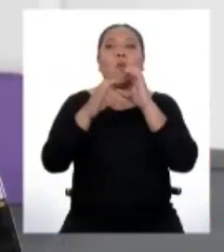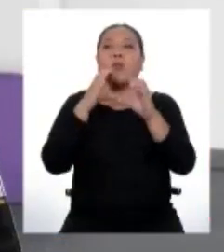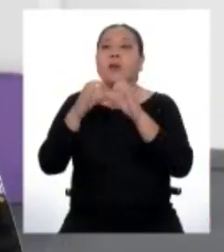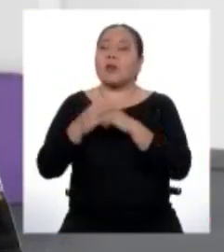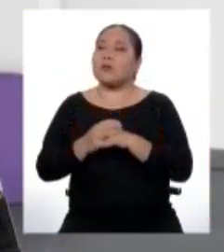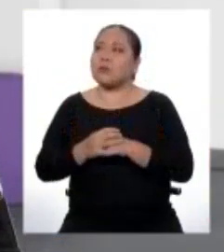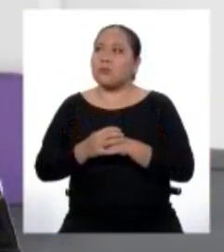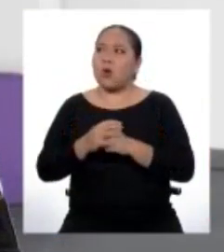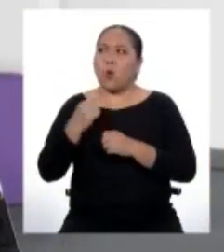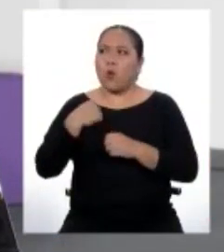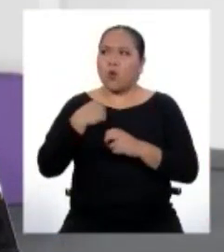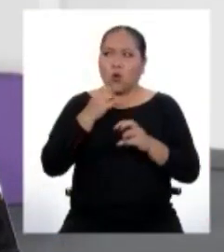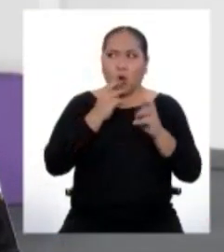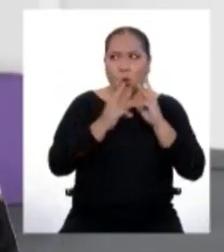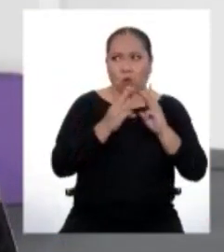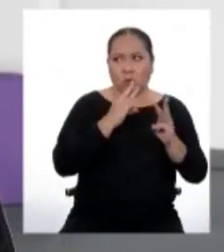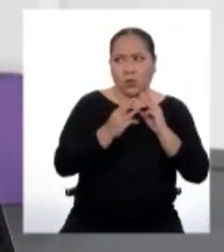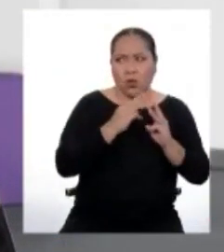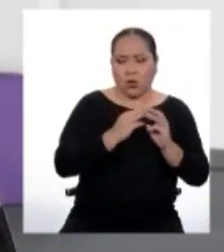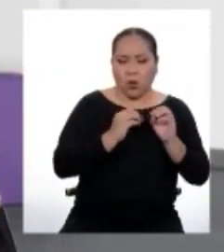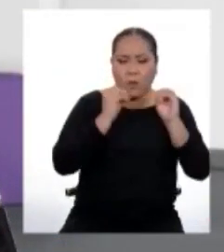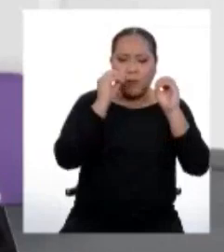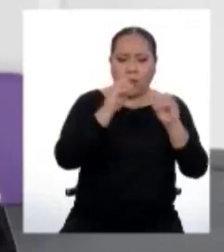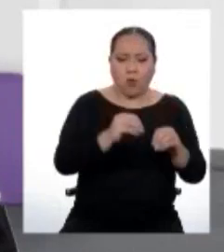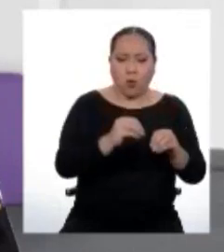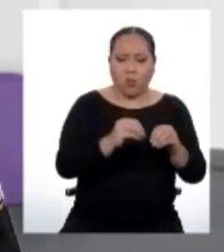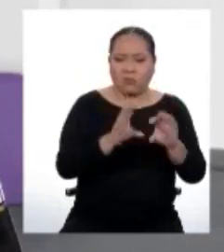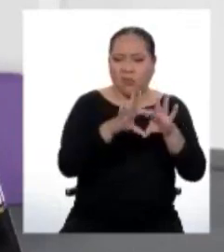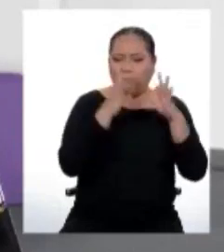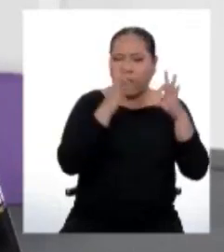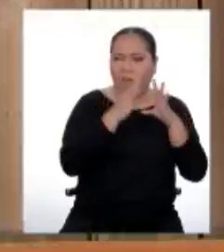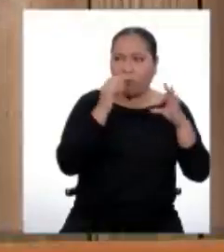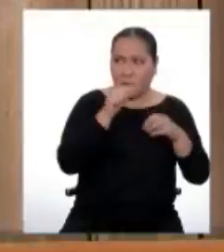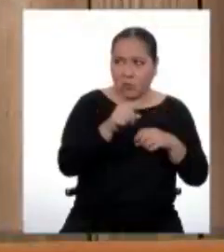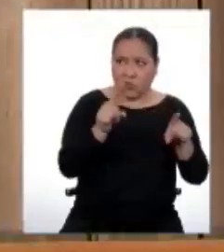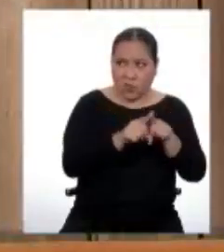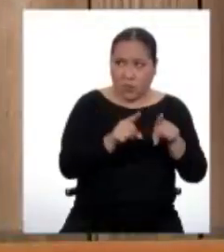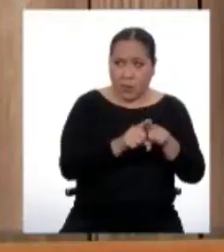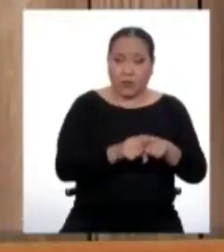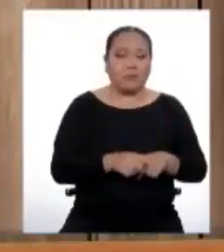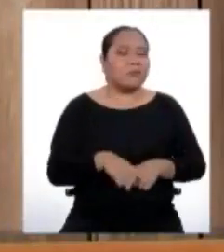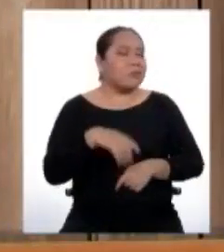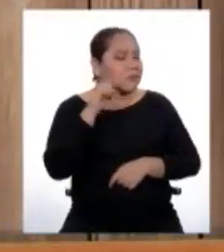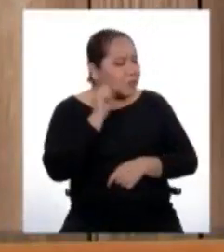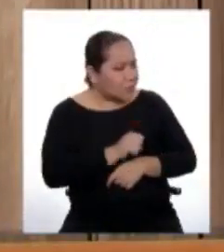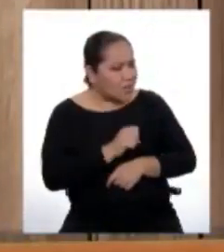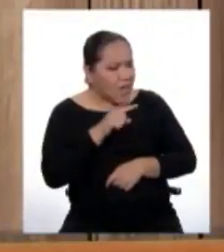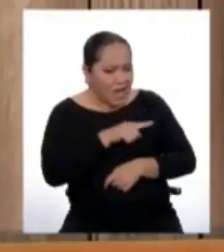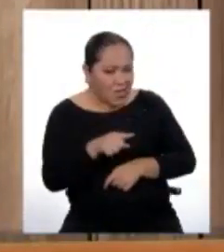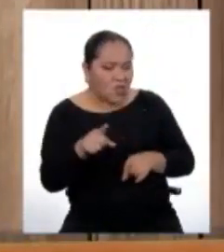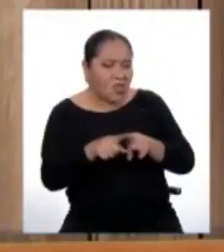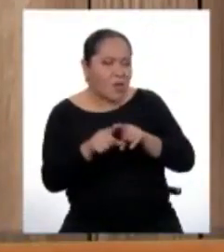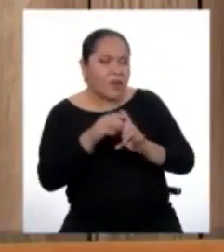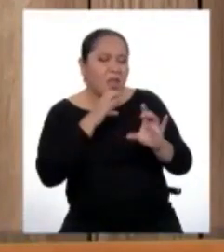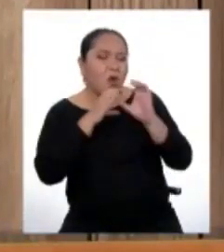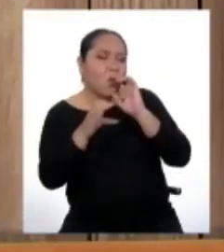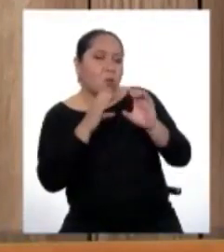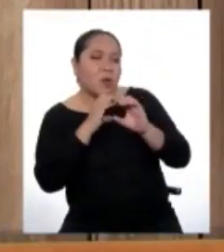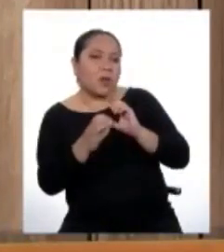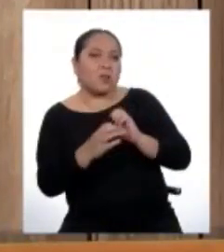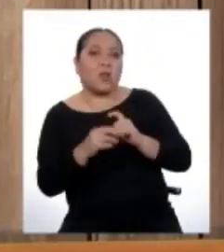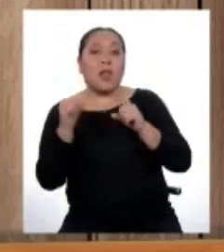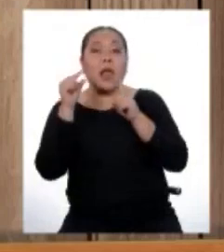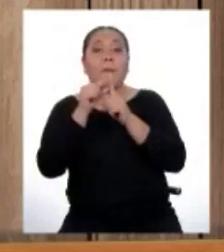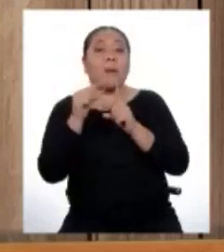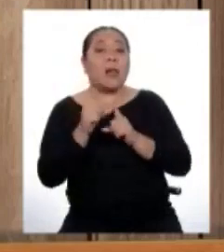Cuando chateo con mis amigos o publico en redes sociales, ¿también vale? Por supuesto, todo es comunicación. A través de la